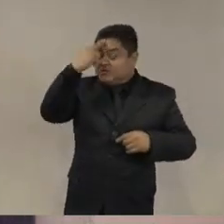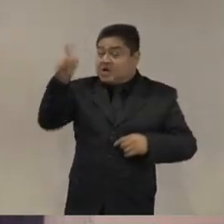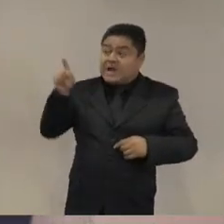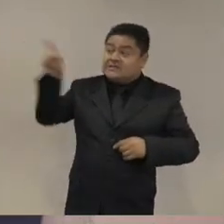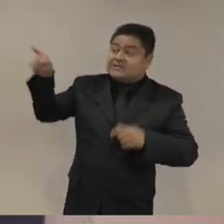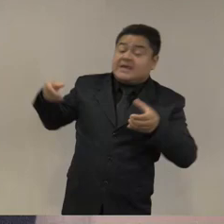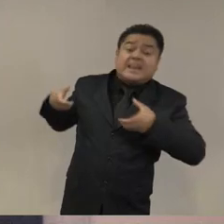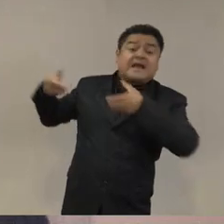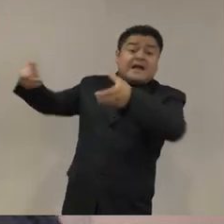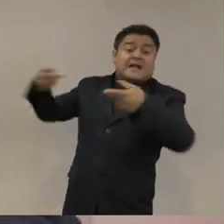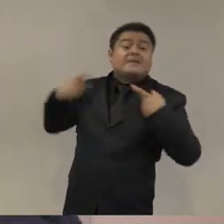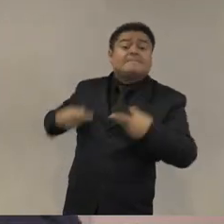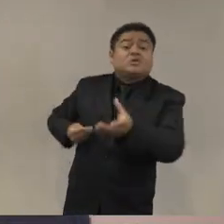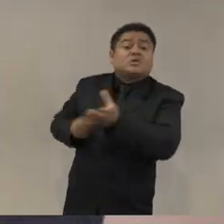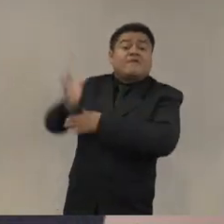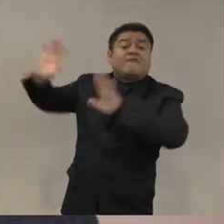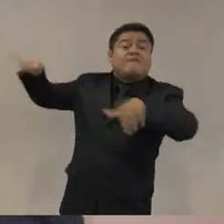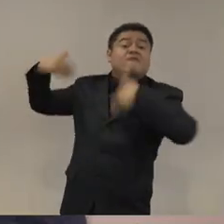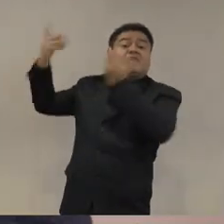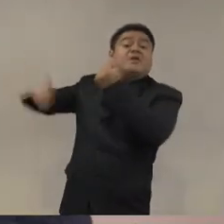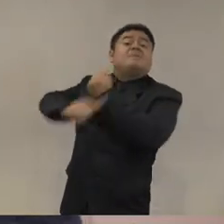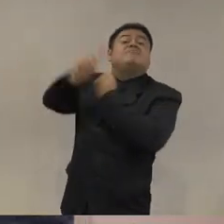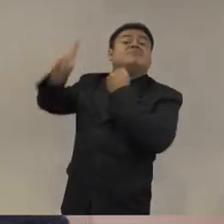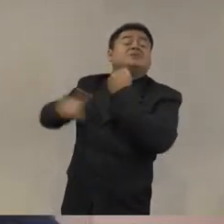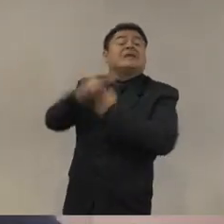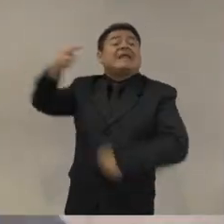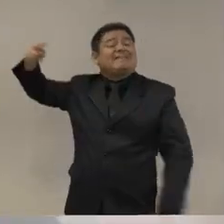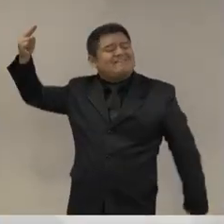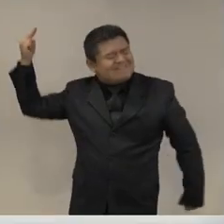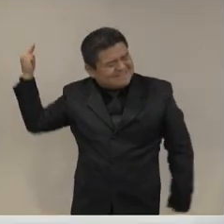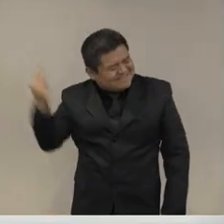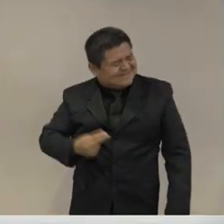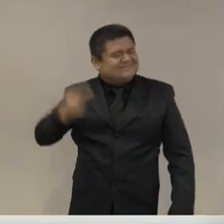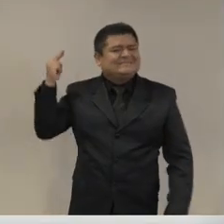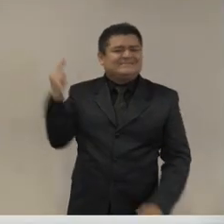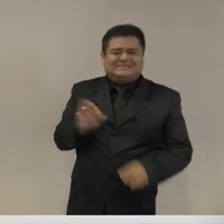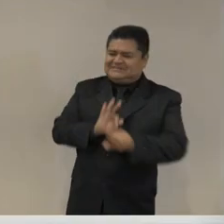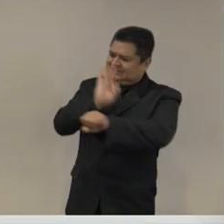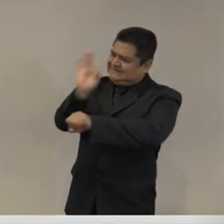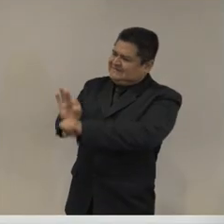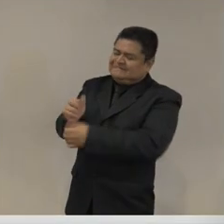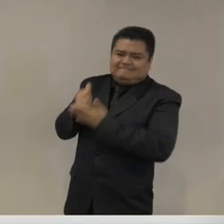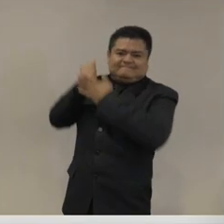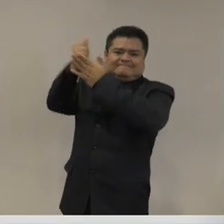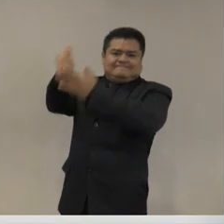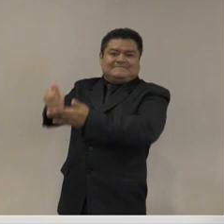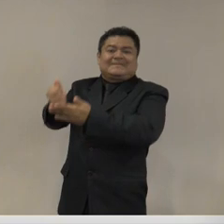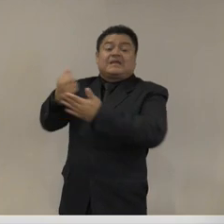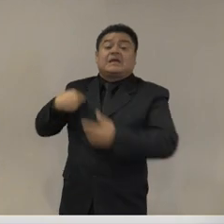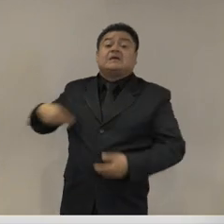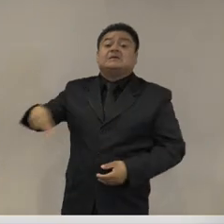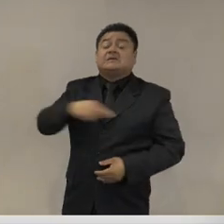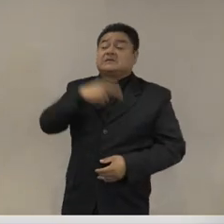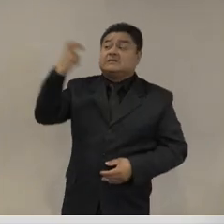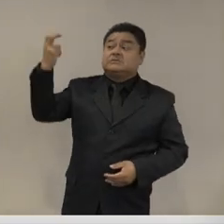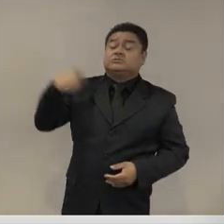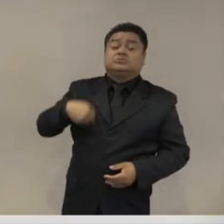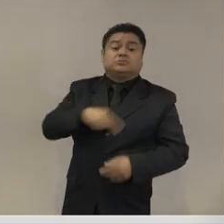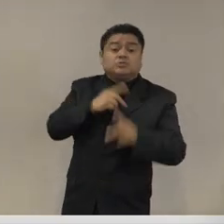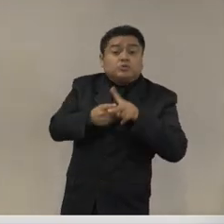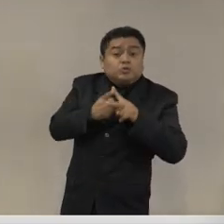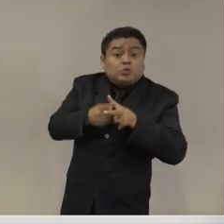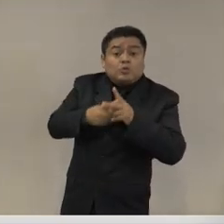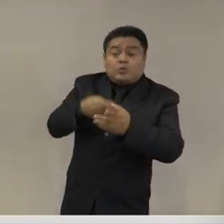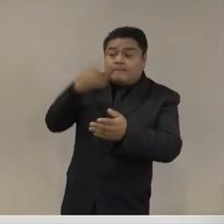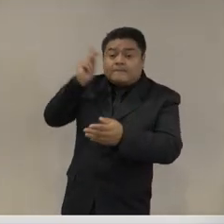algo y entonces la evidencia en ese sentido se vuelve relevante se vuelve relevante cuando nosotros entendemos